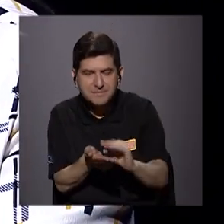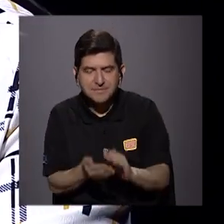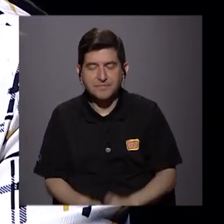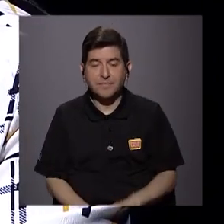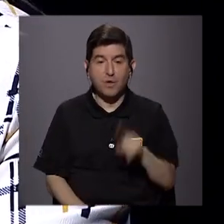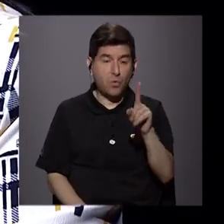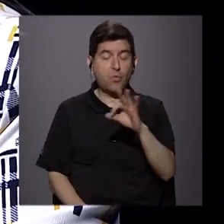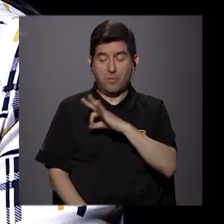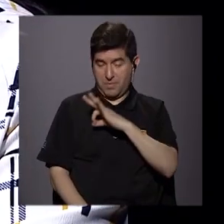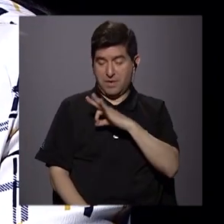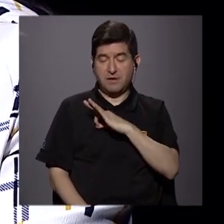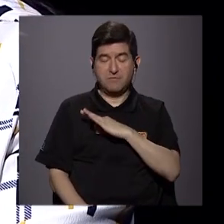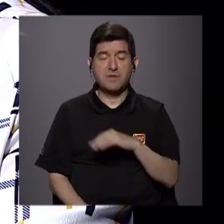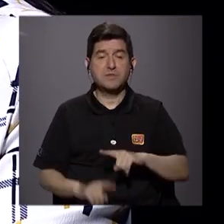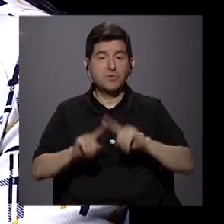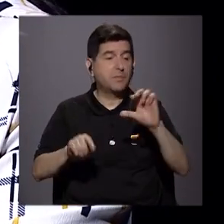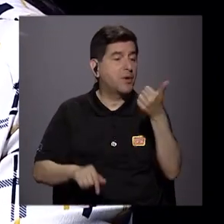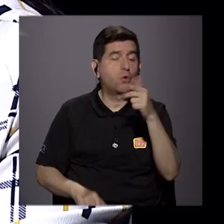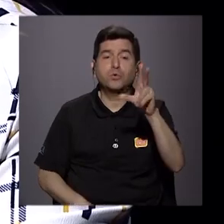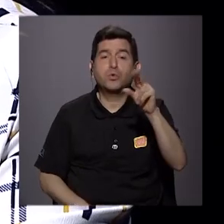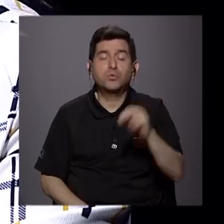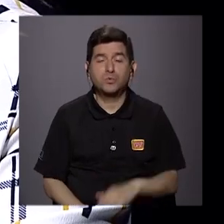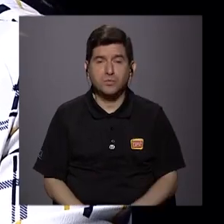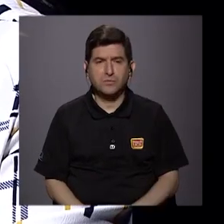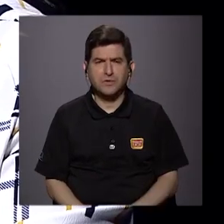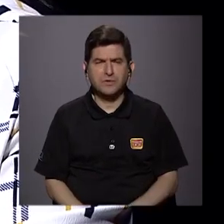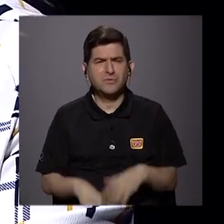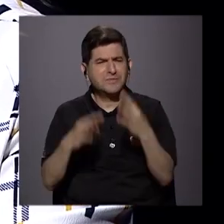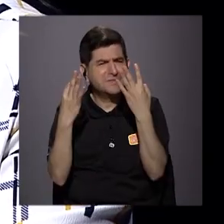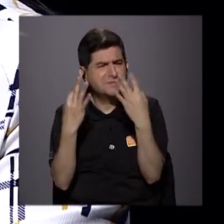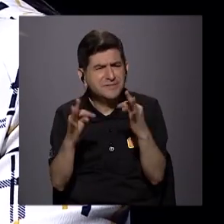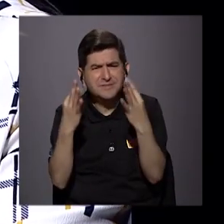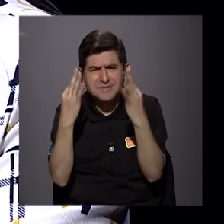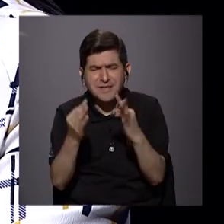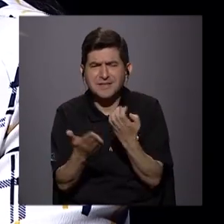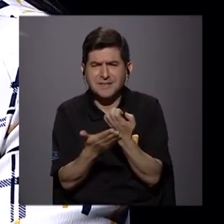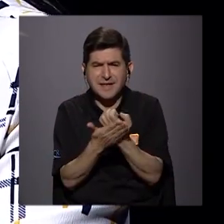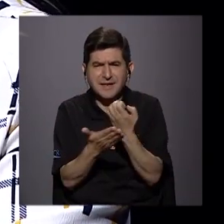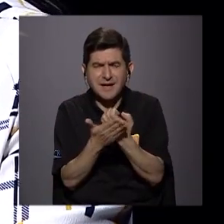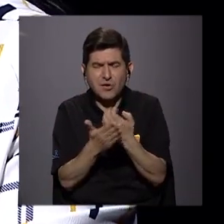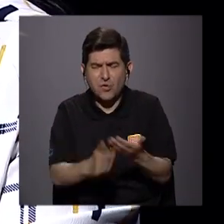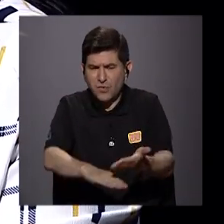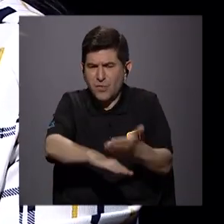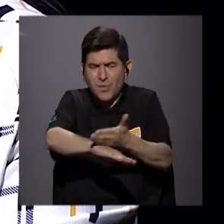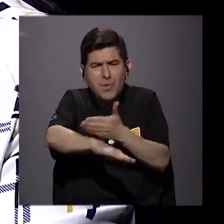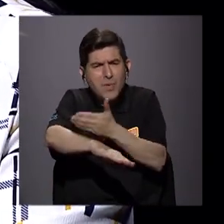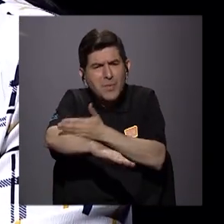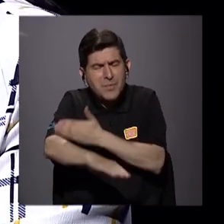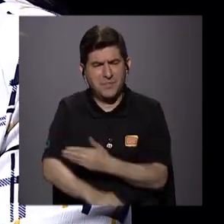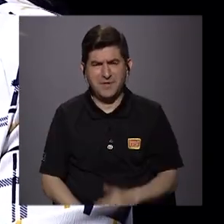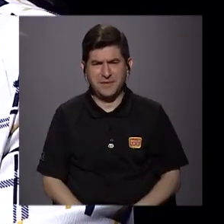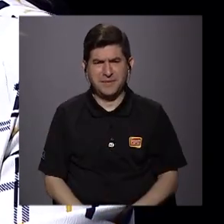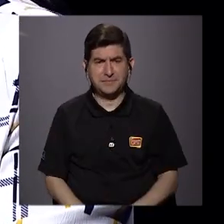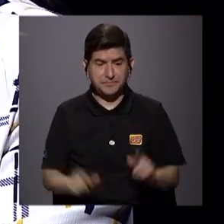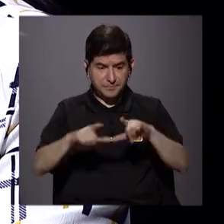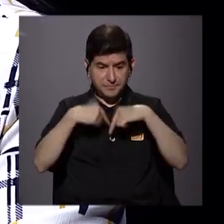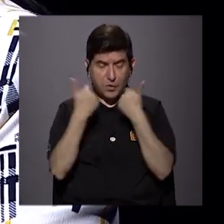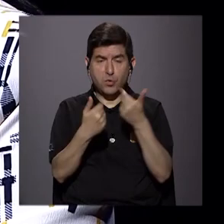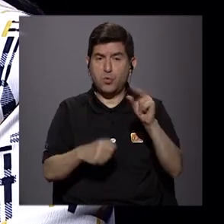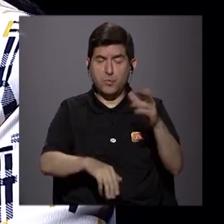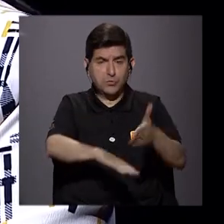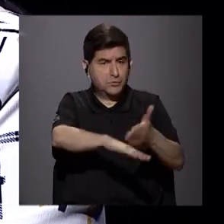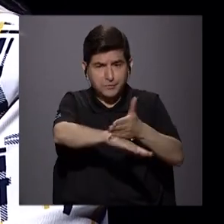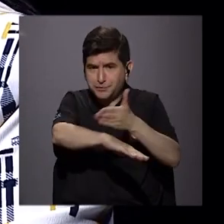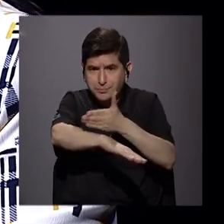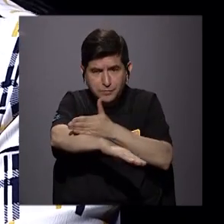unos crecen, se benefician y otros no. Entonces, ¿cómo logramos hacer que la economía crezca? Los sectores que no están